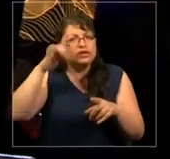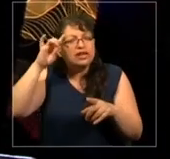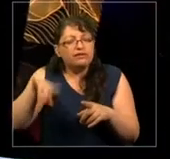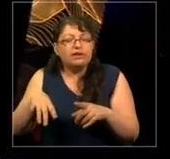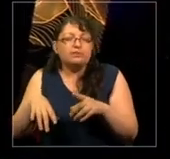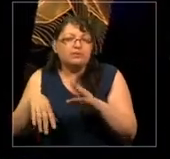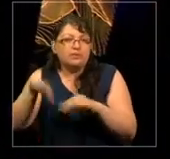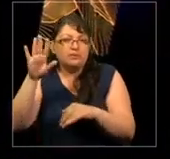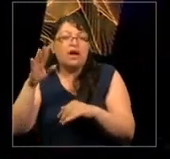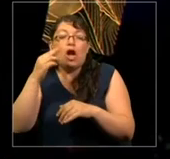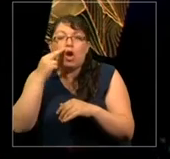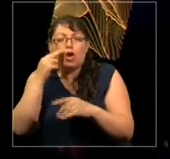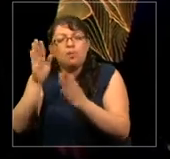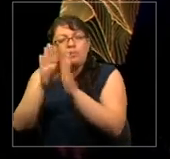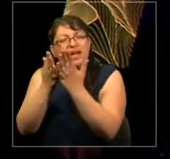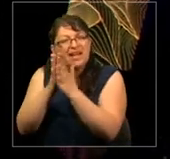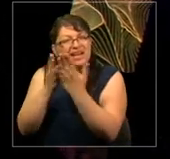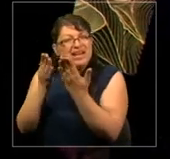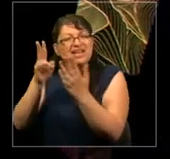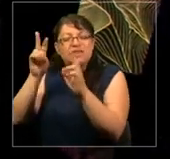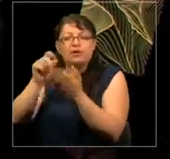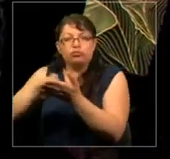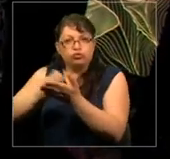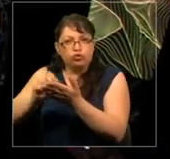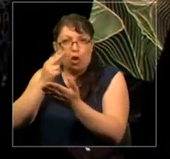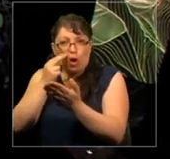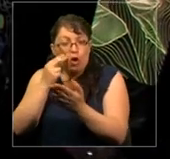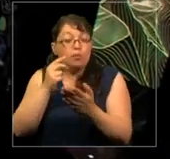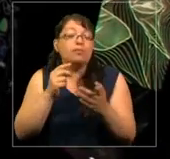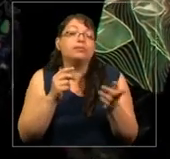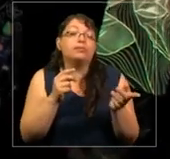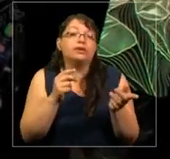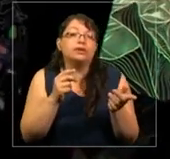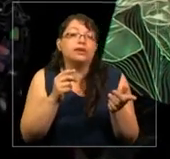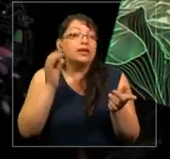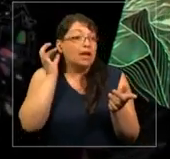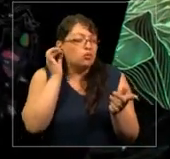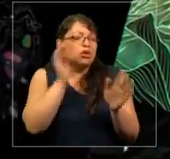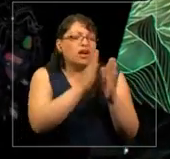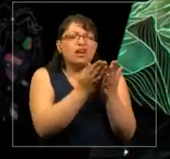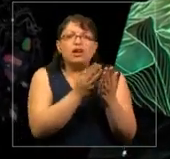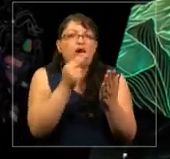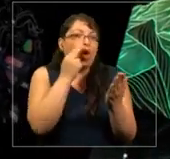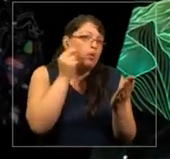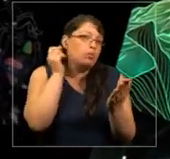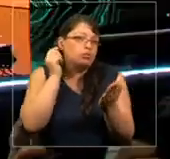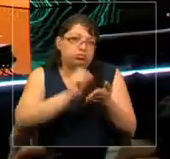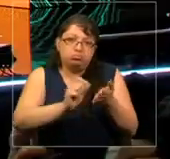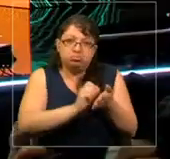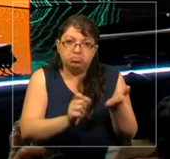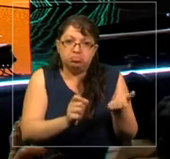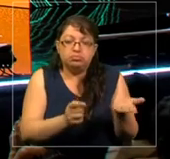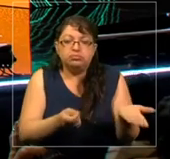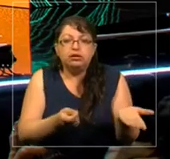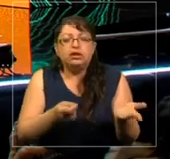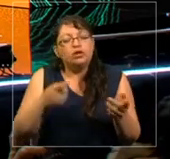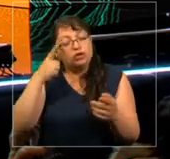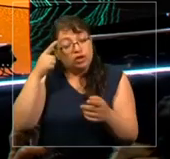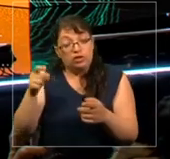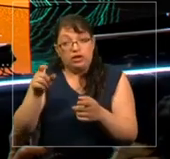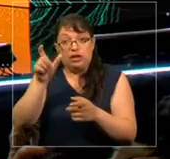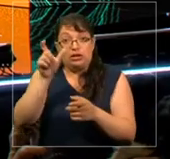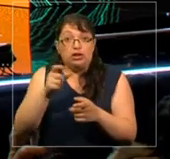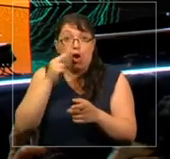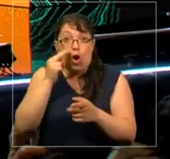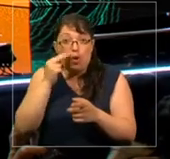los hombres leen a los hombres y las mujeres leen a hombres y mujeres. Yo creo que si más hombres leyeran